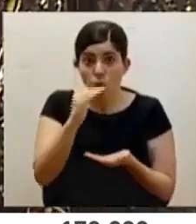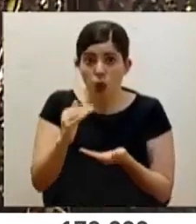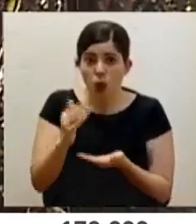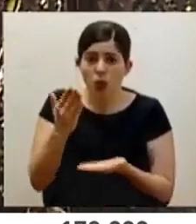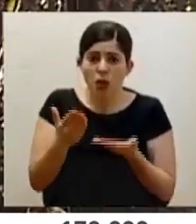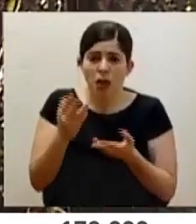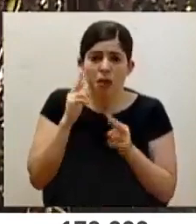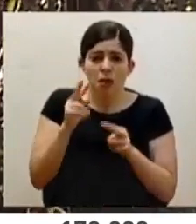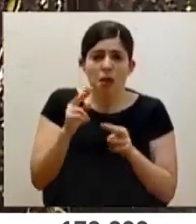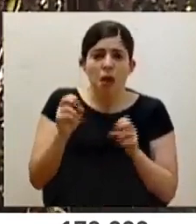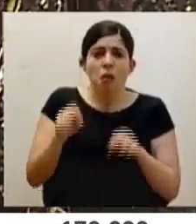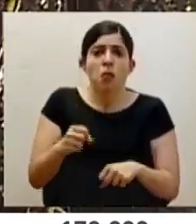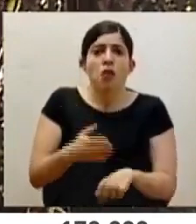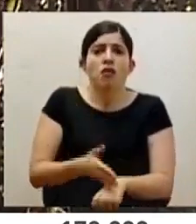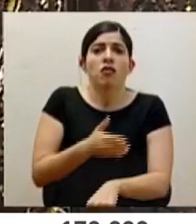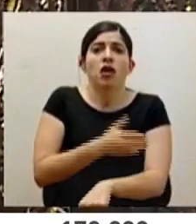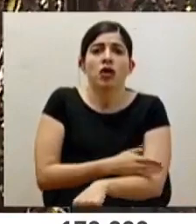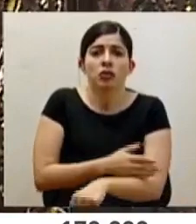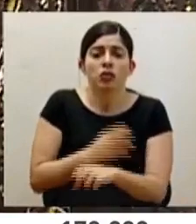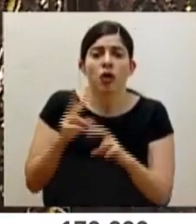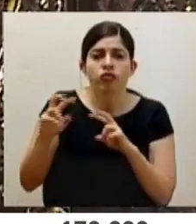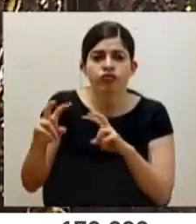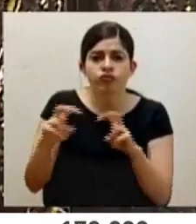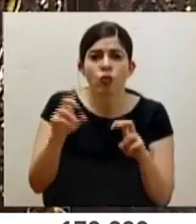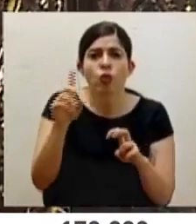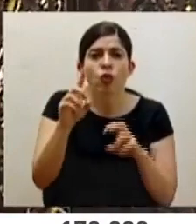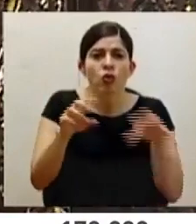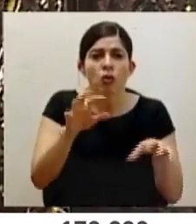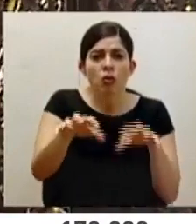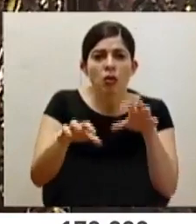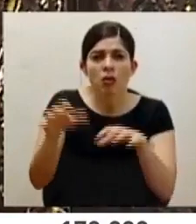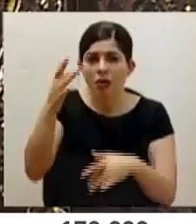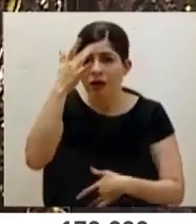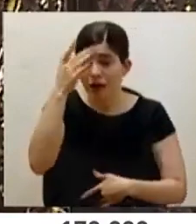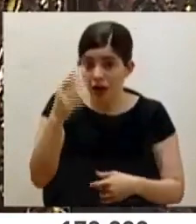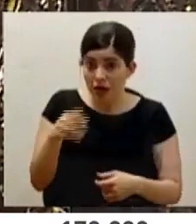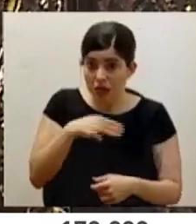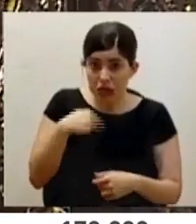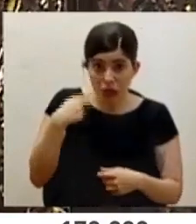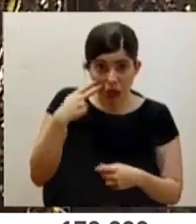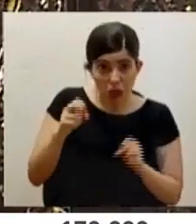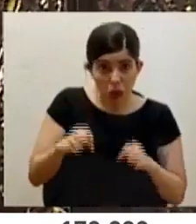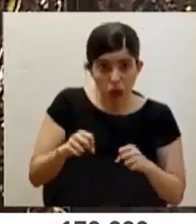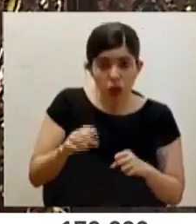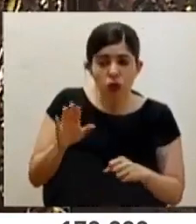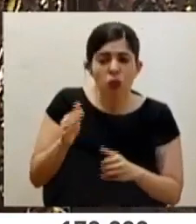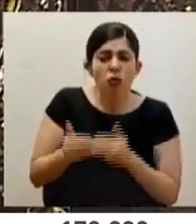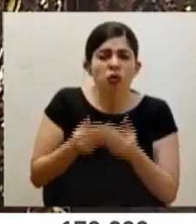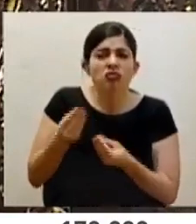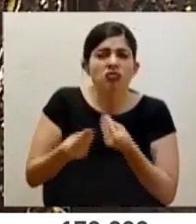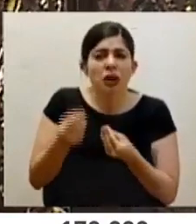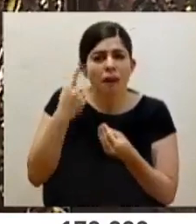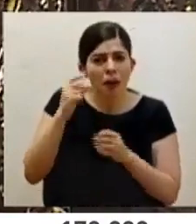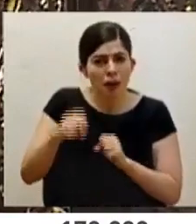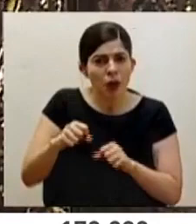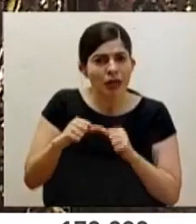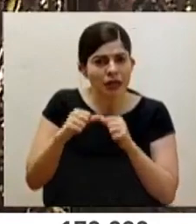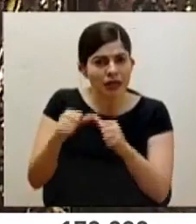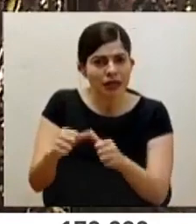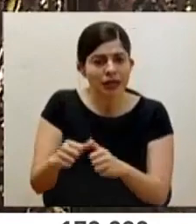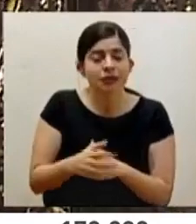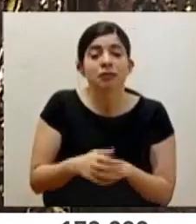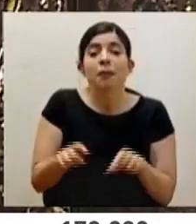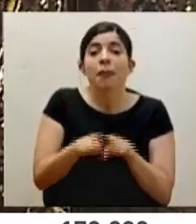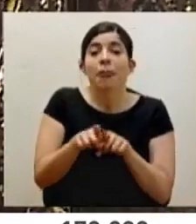estar pensando en una recuperación del rastro epidemiológico. ¿Ustedes lo ven factible el del Ministerio? ¿Y qué procedimientos van a tomar para poder avanzar en esa línea? Y le